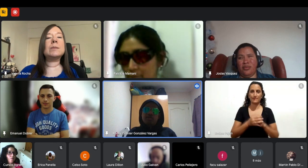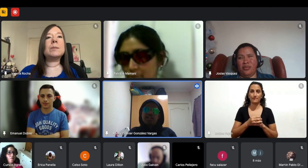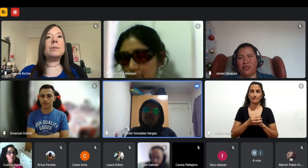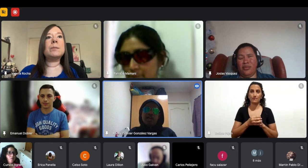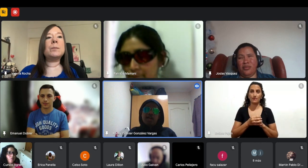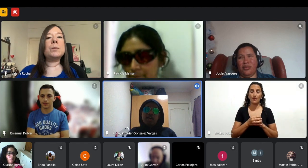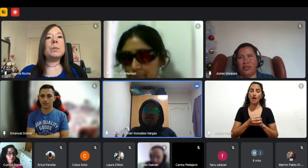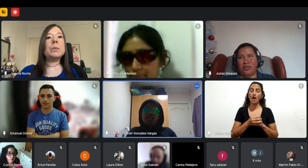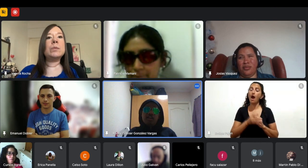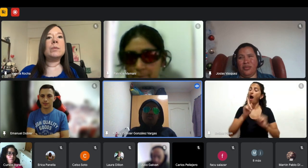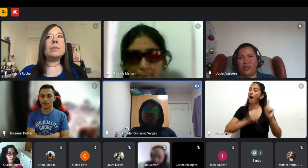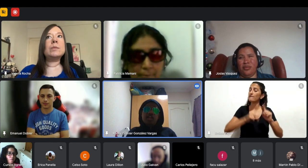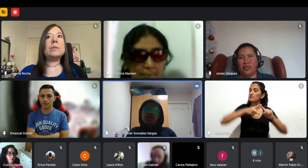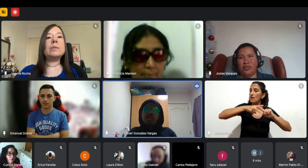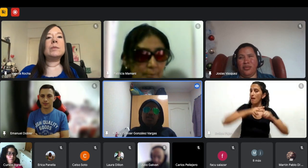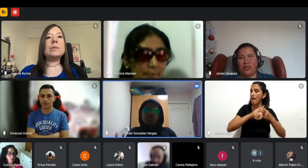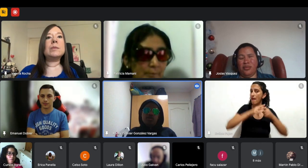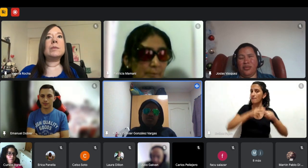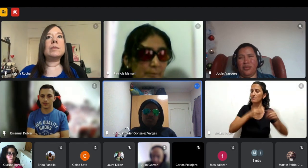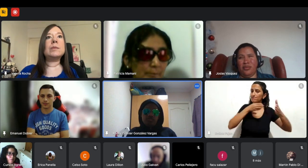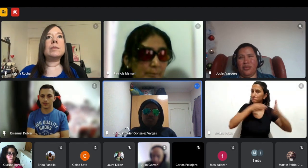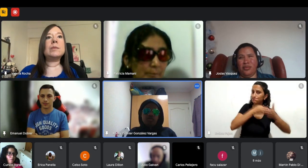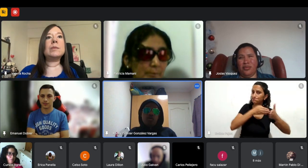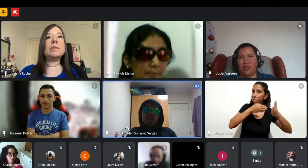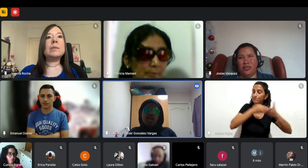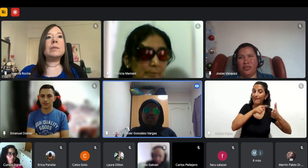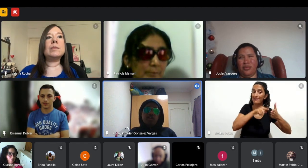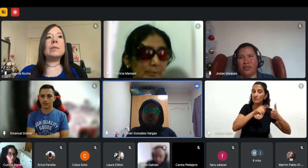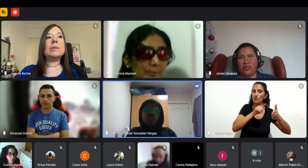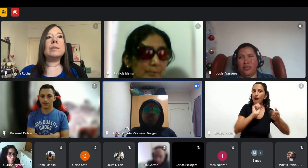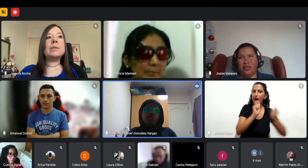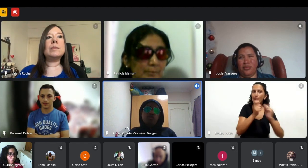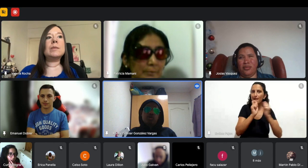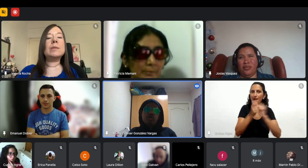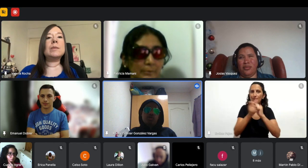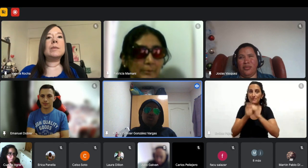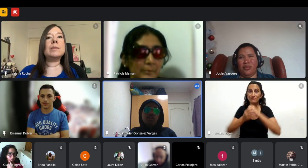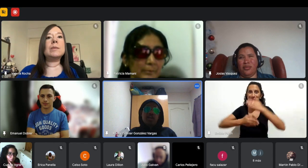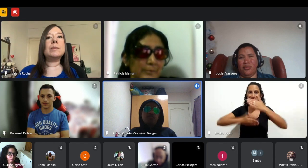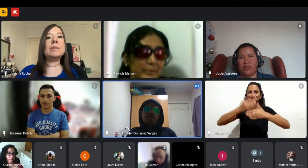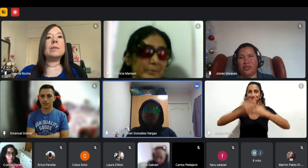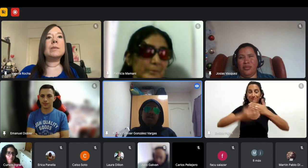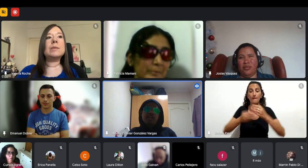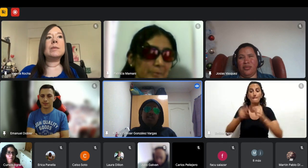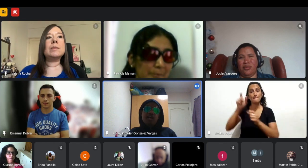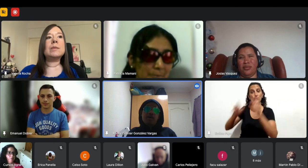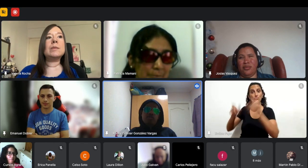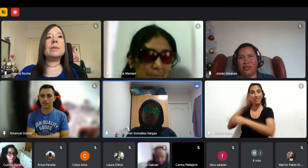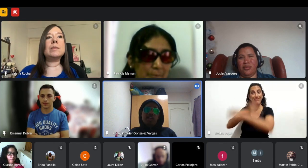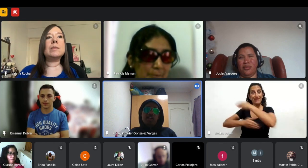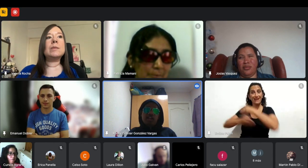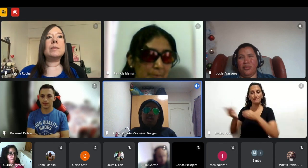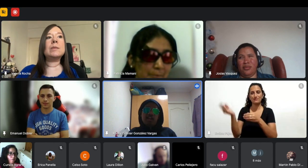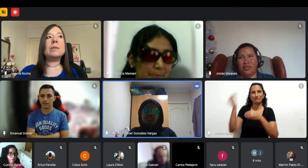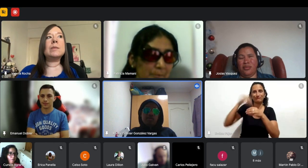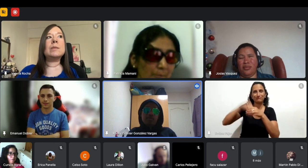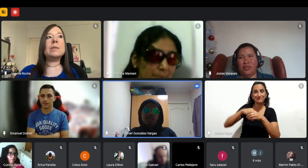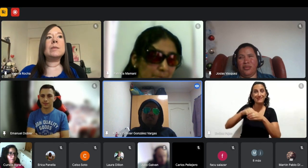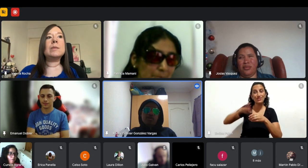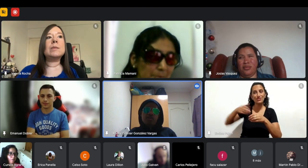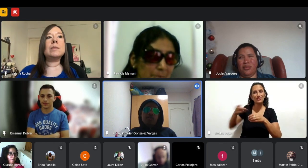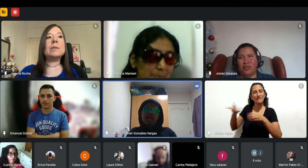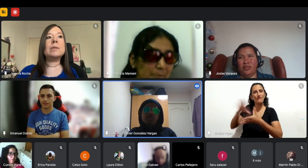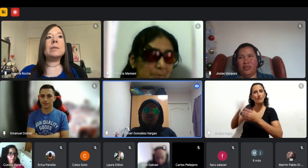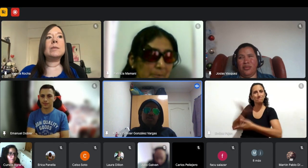inaccesibles ya eso está cambiando con la inclusión de nosotros el feedback que le damos a las